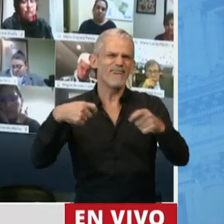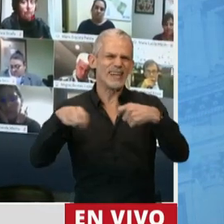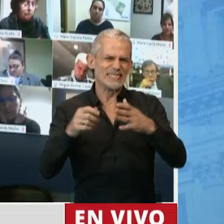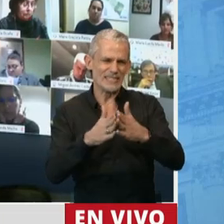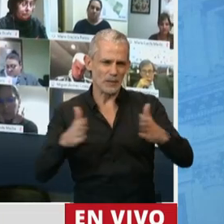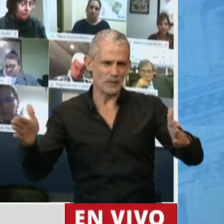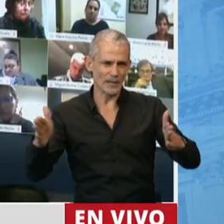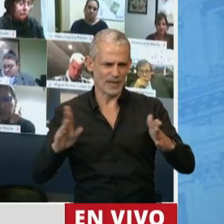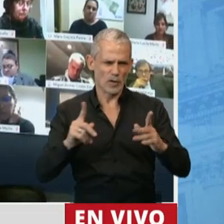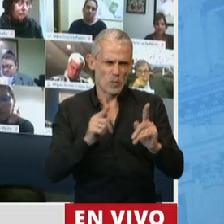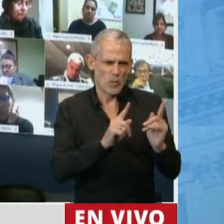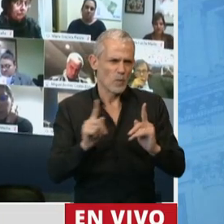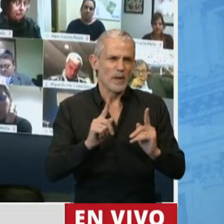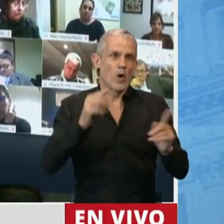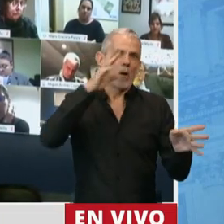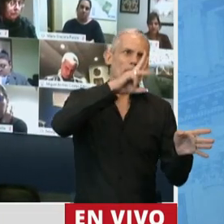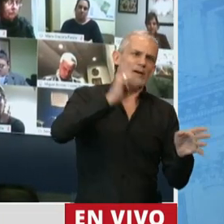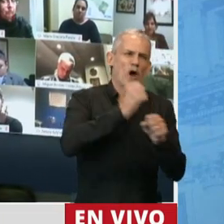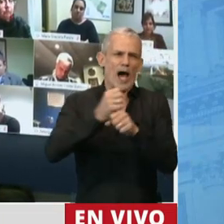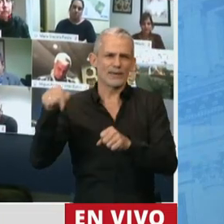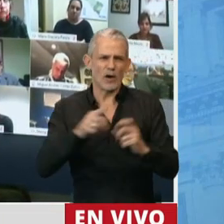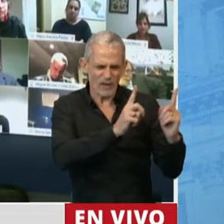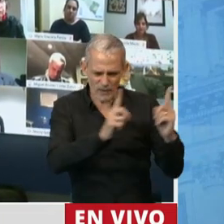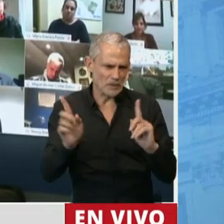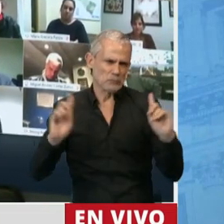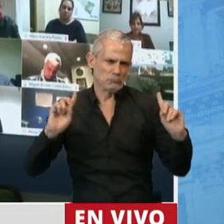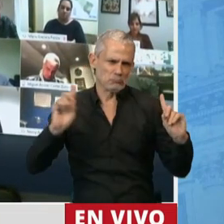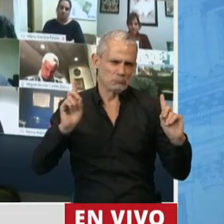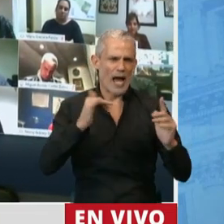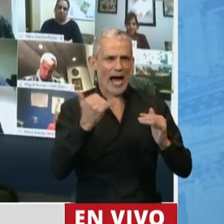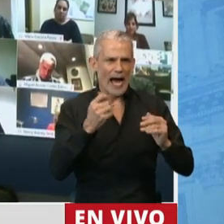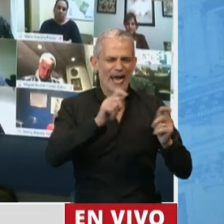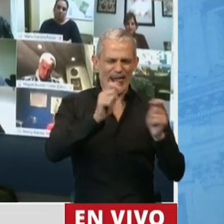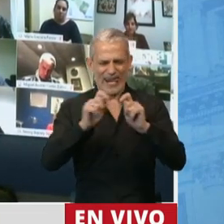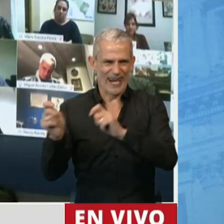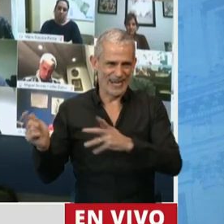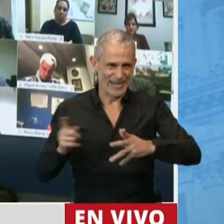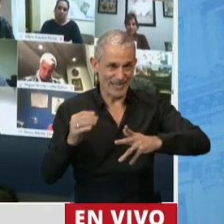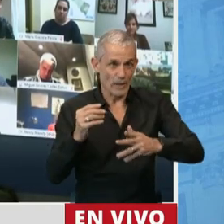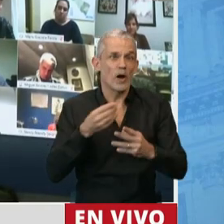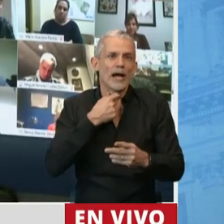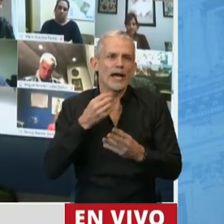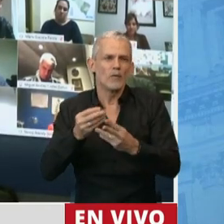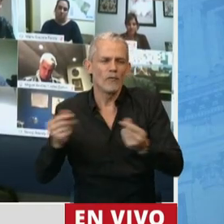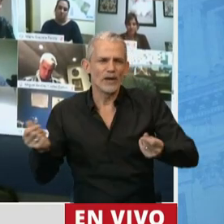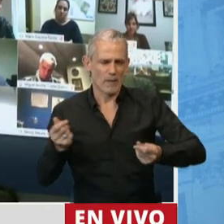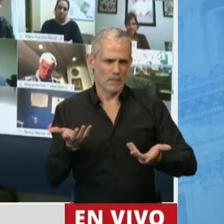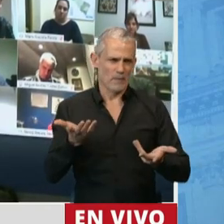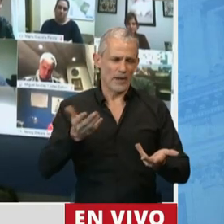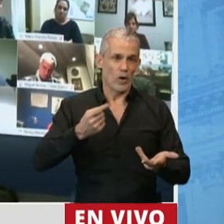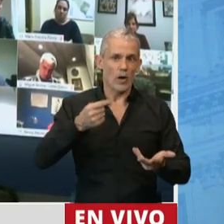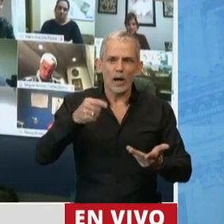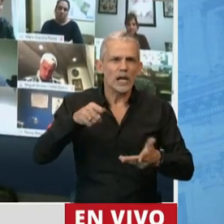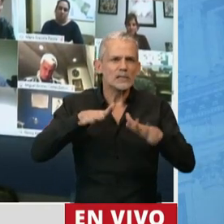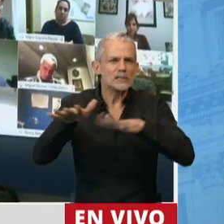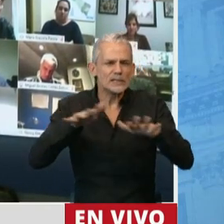no es, digamos, la misma cuarentena de su principio a su fin, digamos, vamos atravesando y tratando de salir, porque al fin y cabo tenemos que comprender que estamos en una